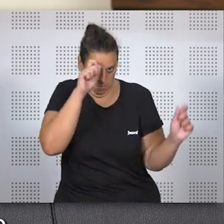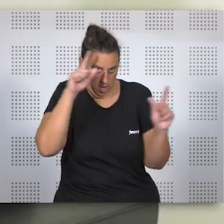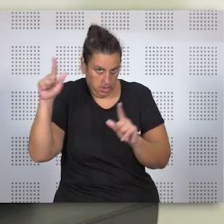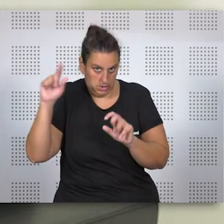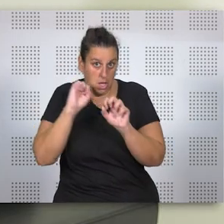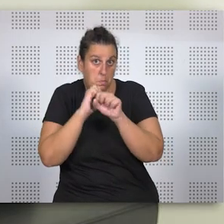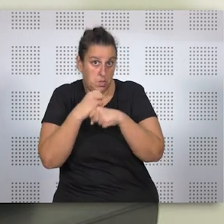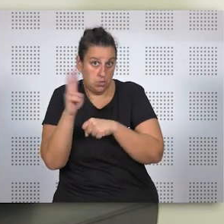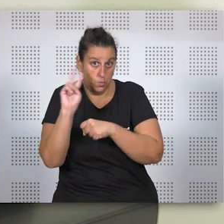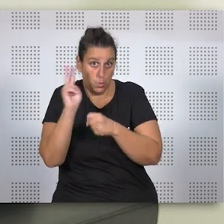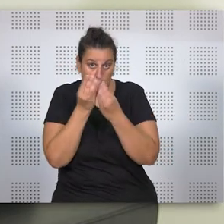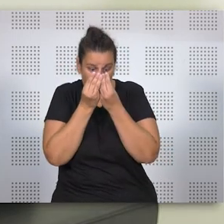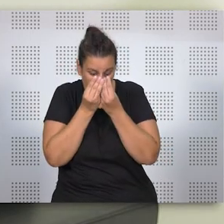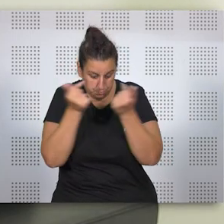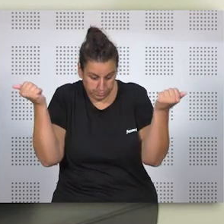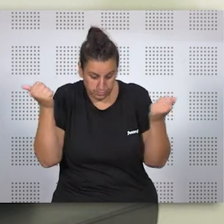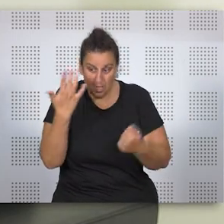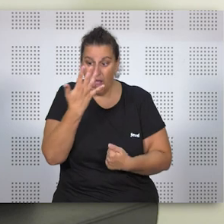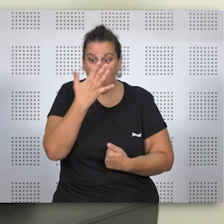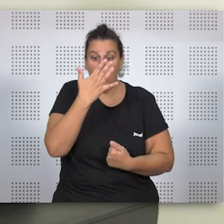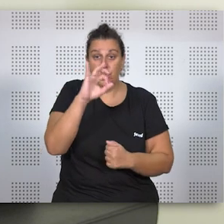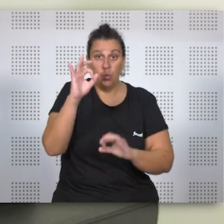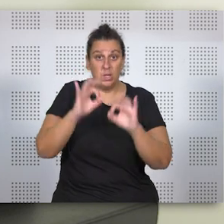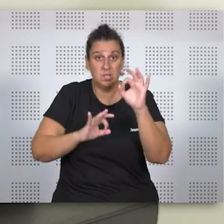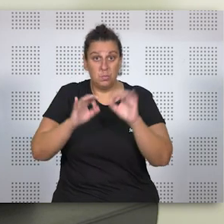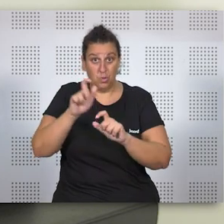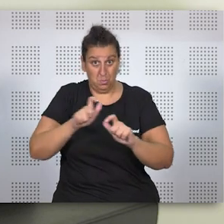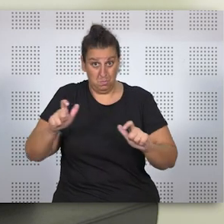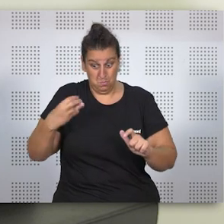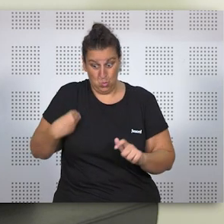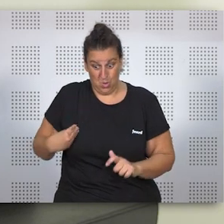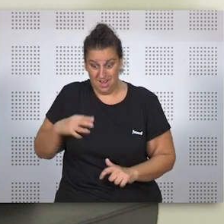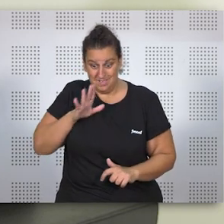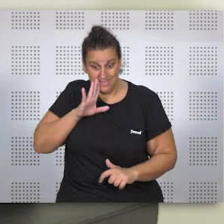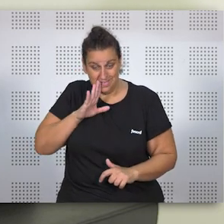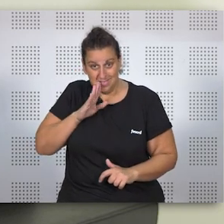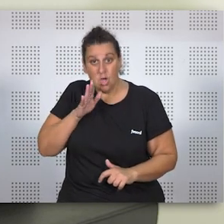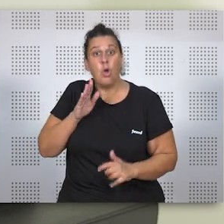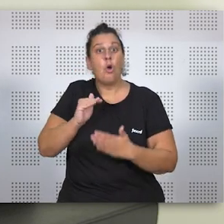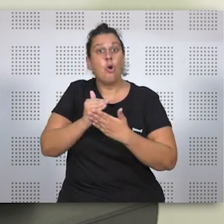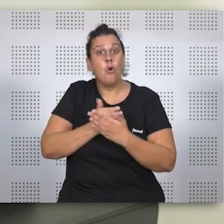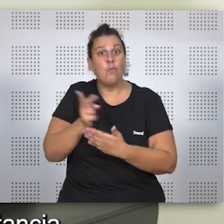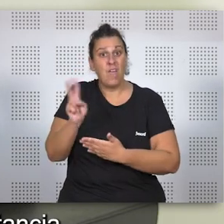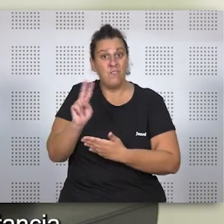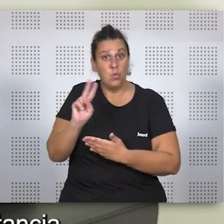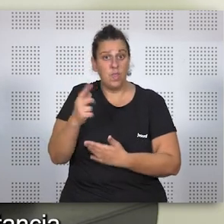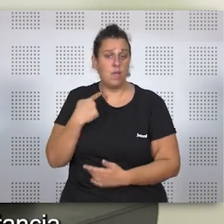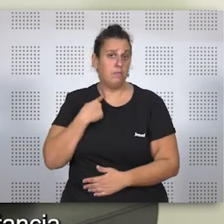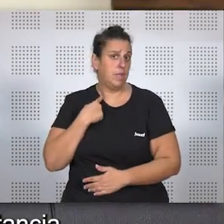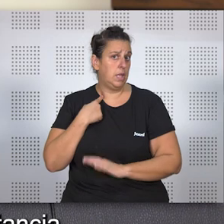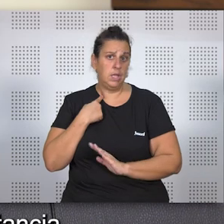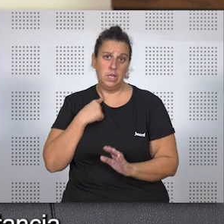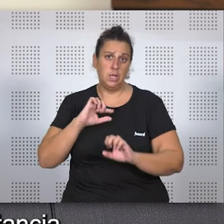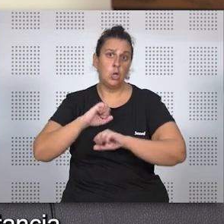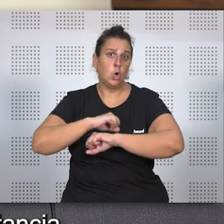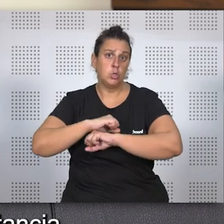viudedad, el 50% de las pensionistas se quedarían sin pensión contributiva, sin prestación contributiva. Sin duda son unos